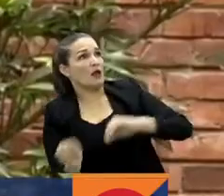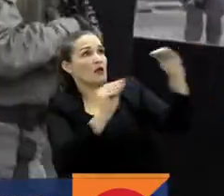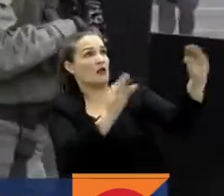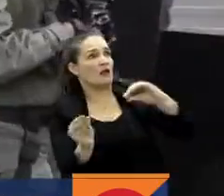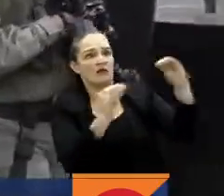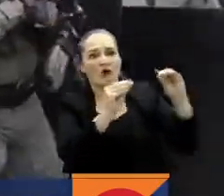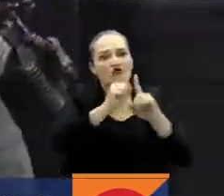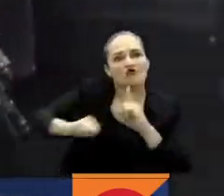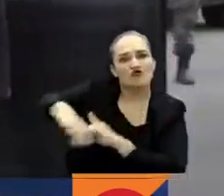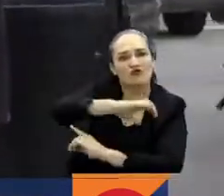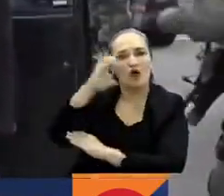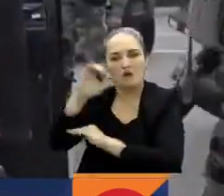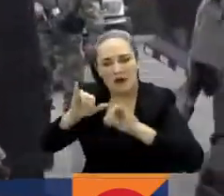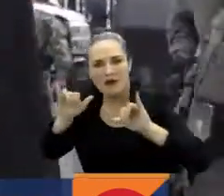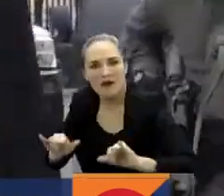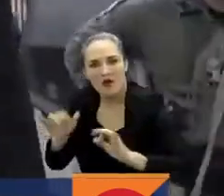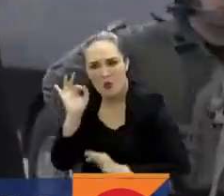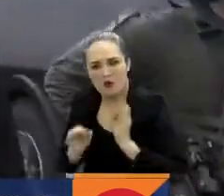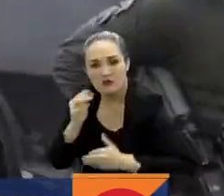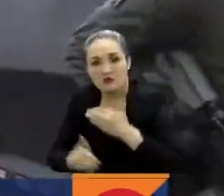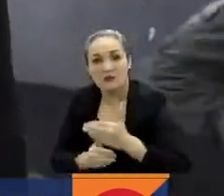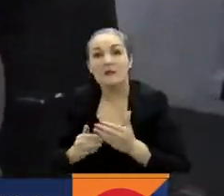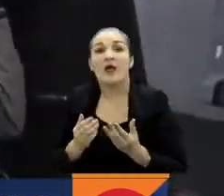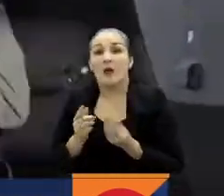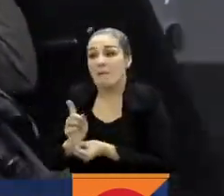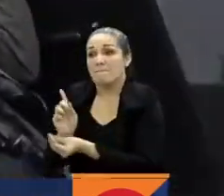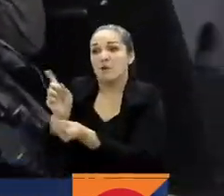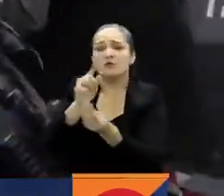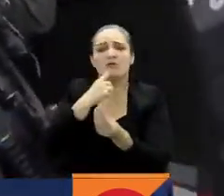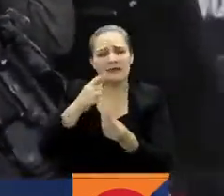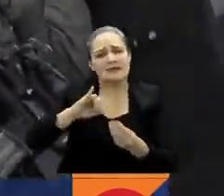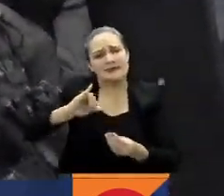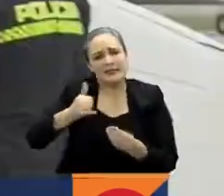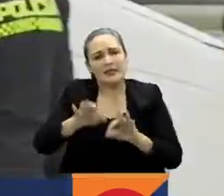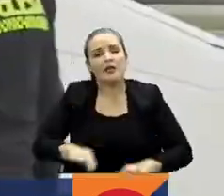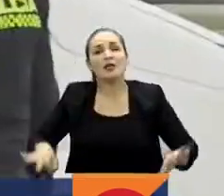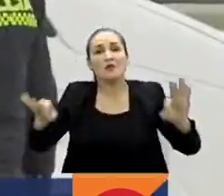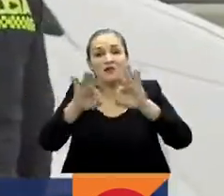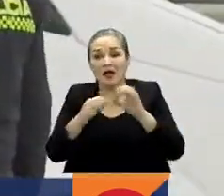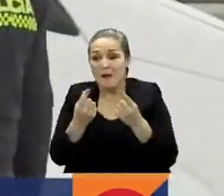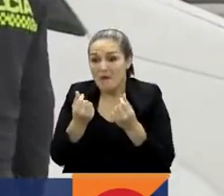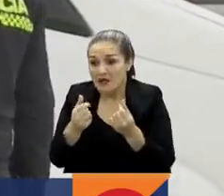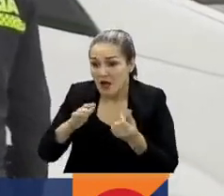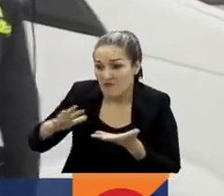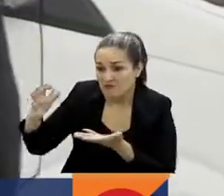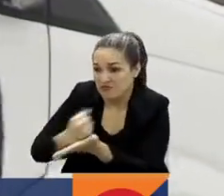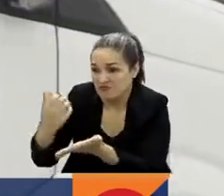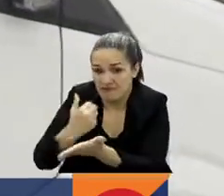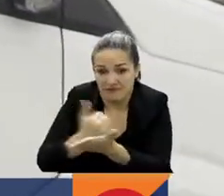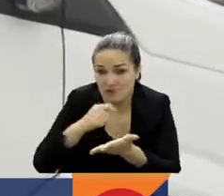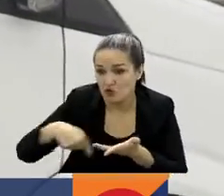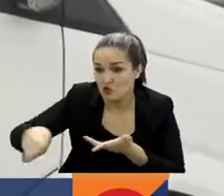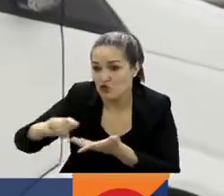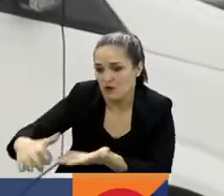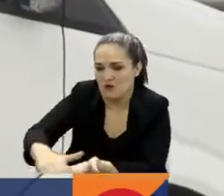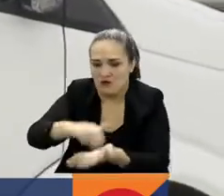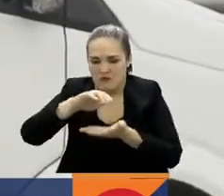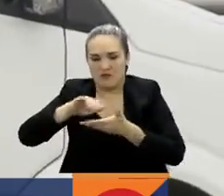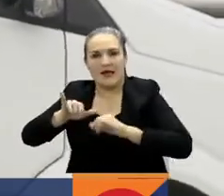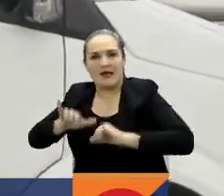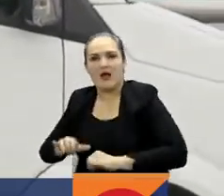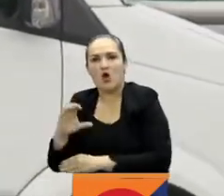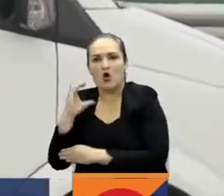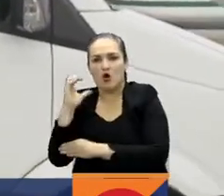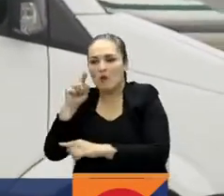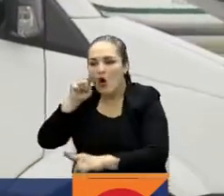colombiana. En lo que sí coinciden los partidos es en la necesidad de que los dineros confiscados a los extraditados por narcotráfico se queden en Colombia